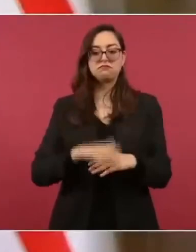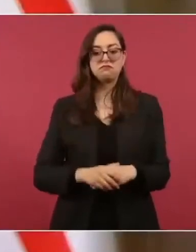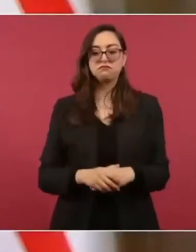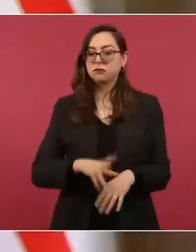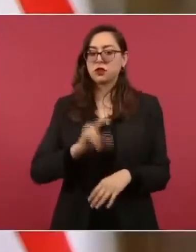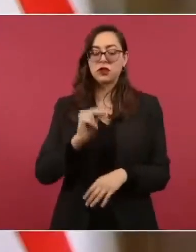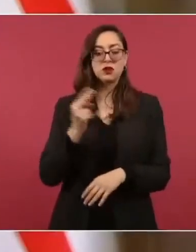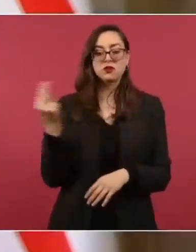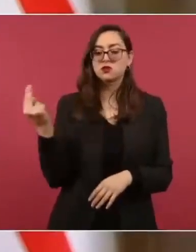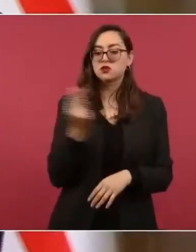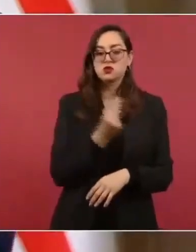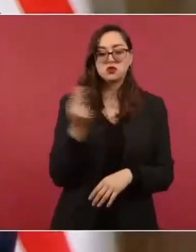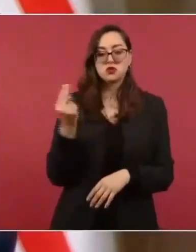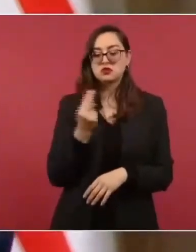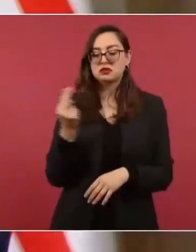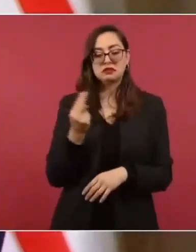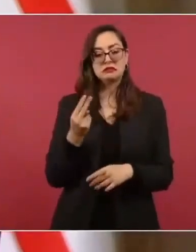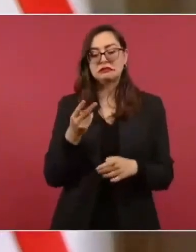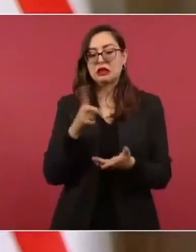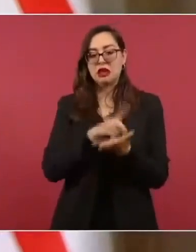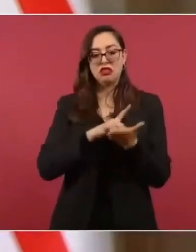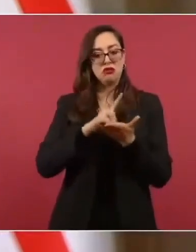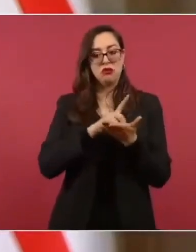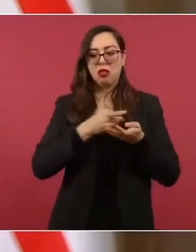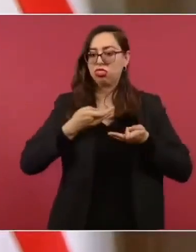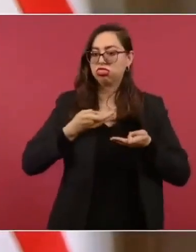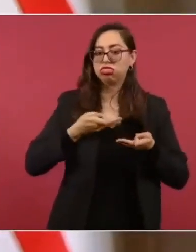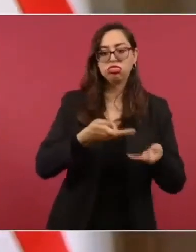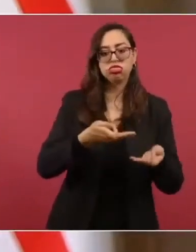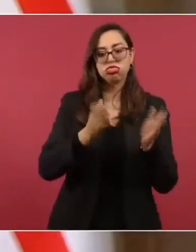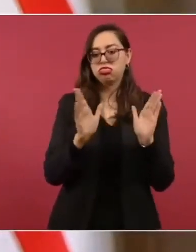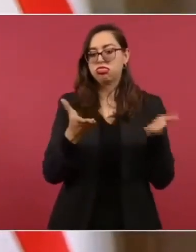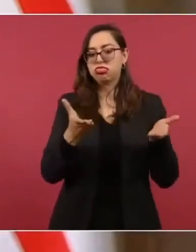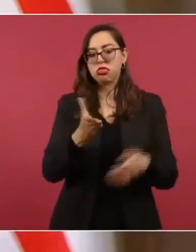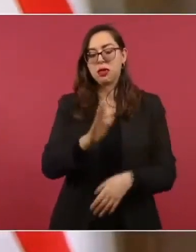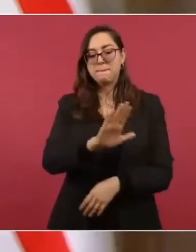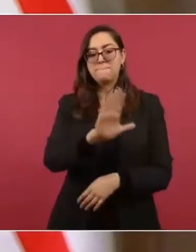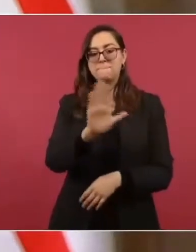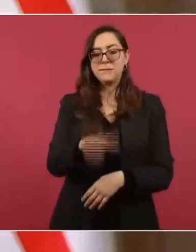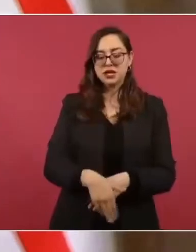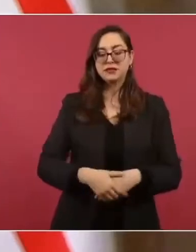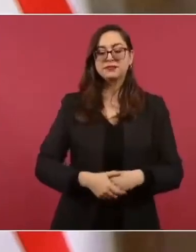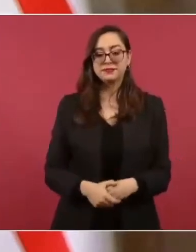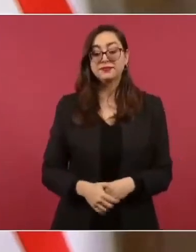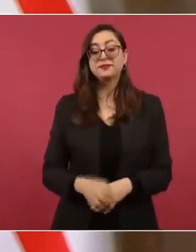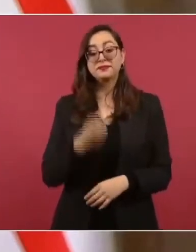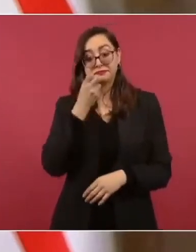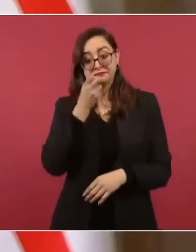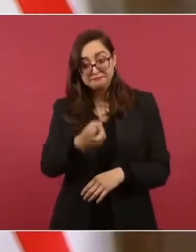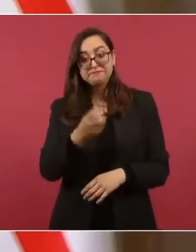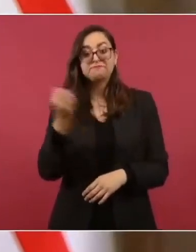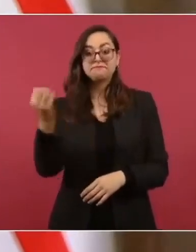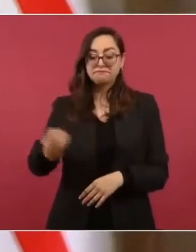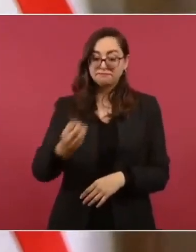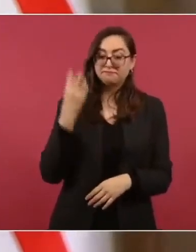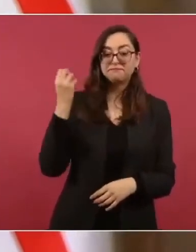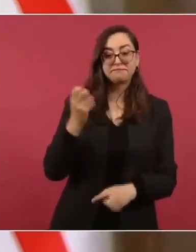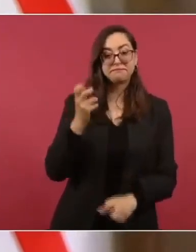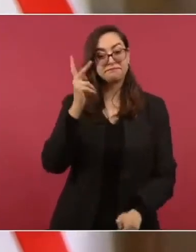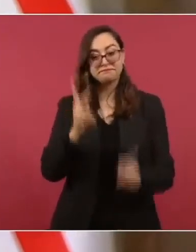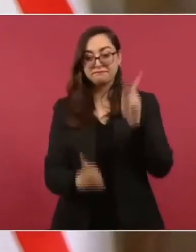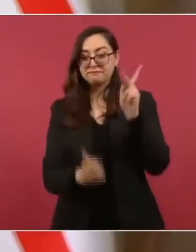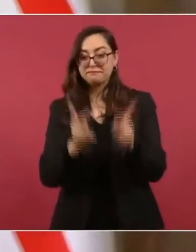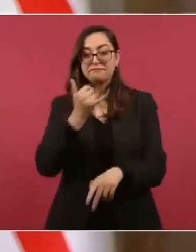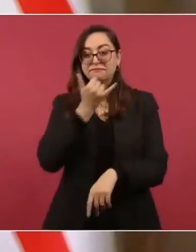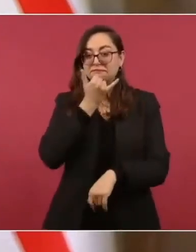en esas trampas mortales. Pues todo esto es lo que hemos tratado. Ya me